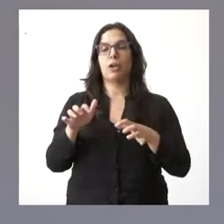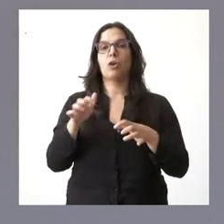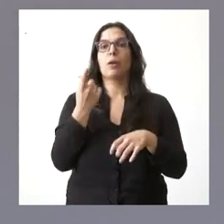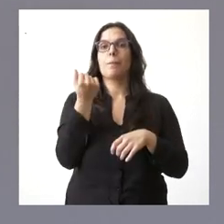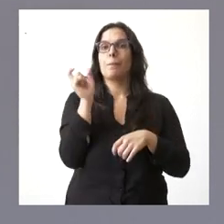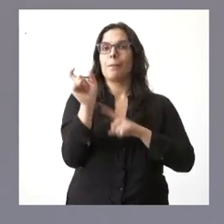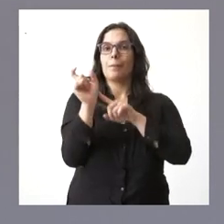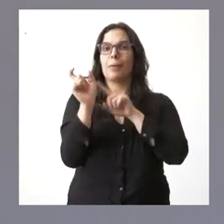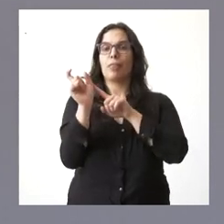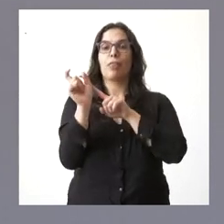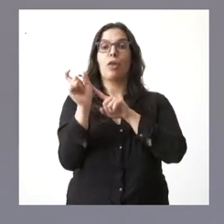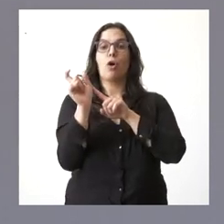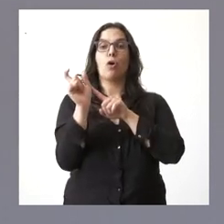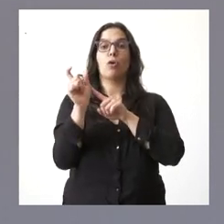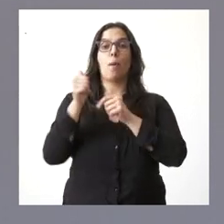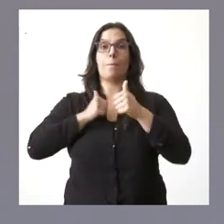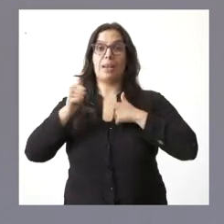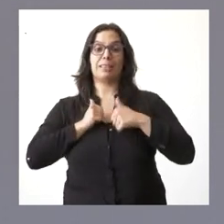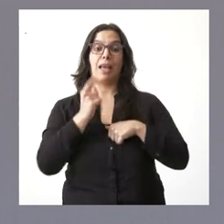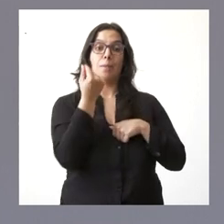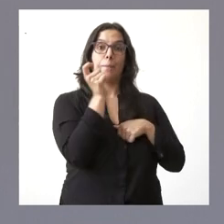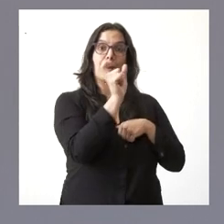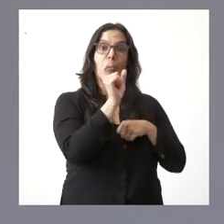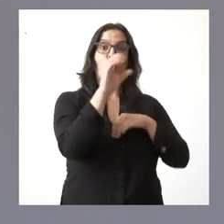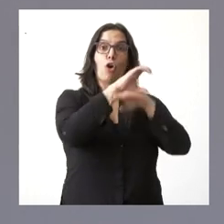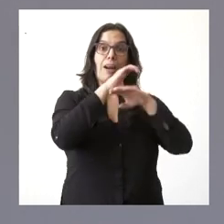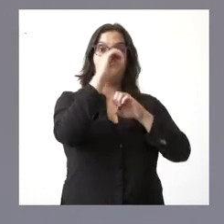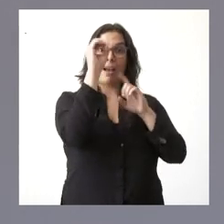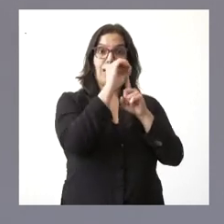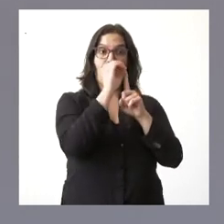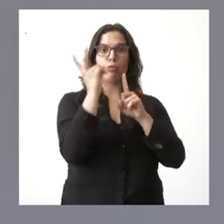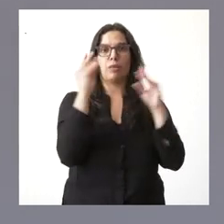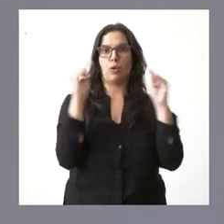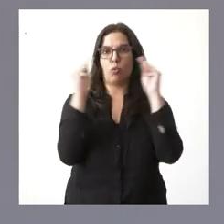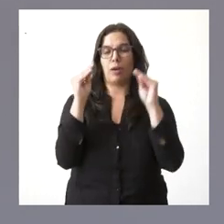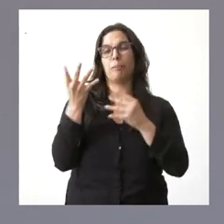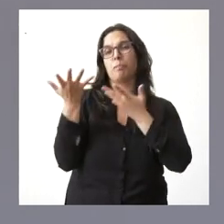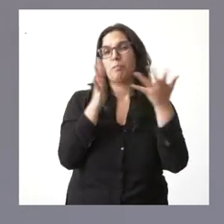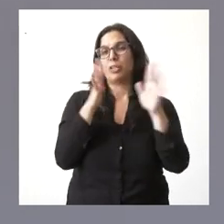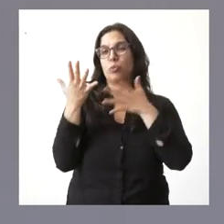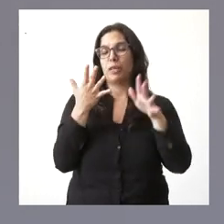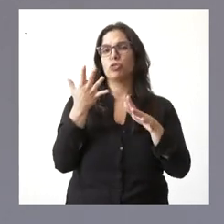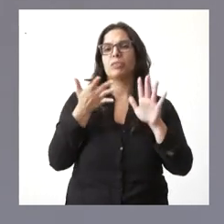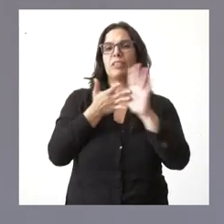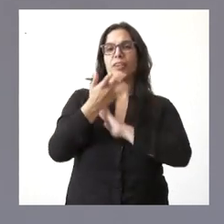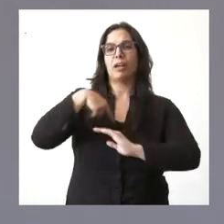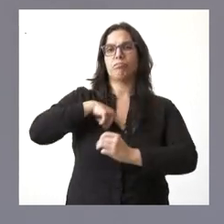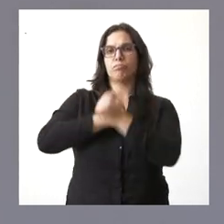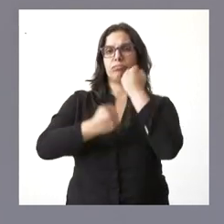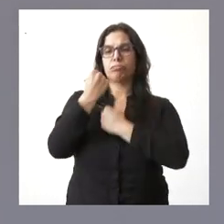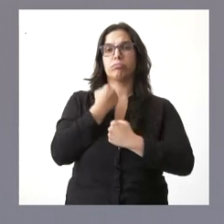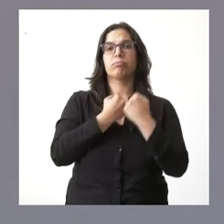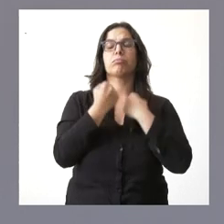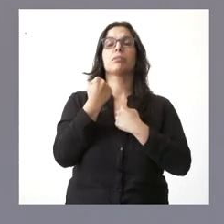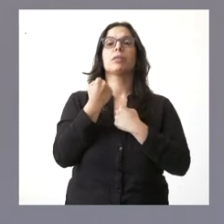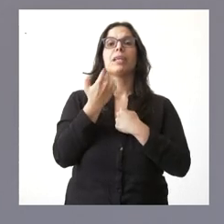el grado. El coste de esta medida se estima en torno a los 530.000 euros y el beneficio por